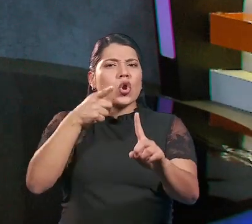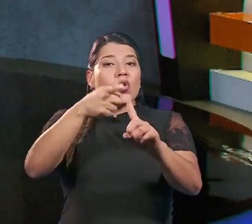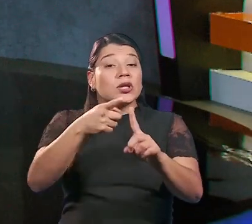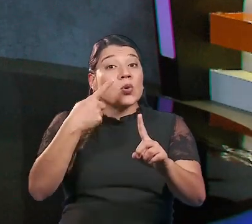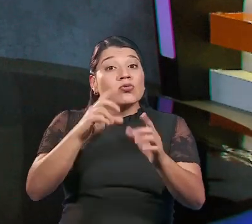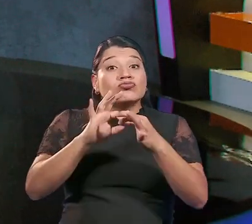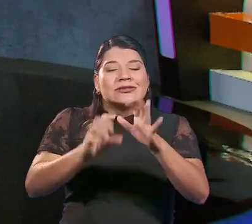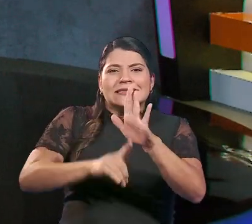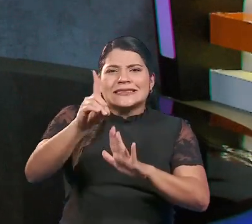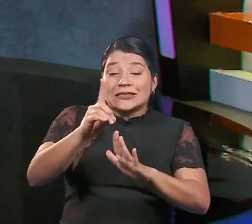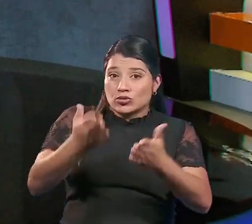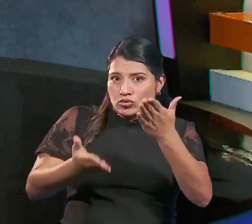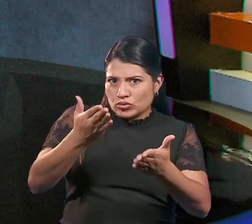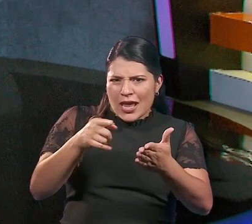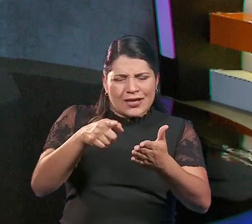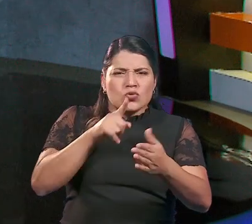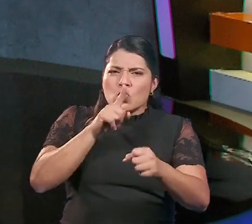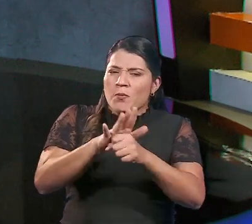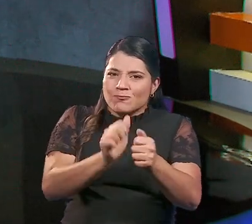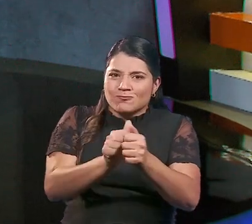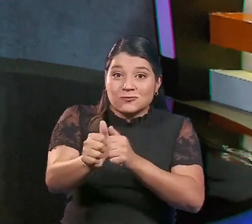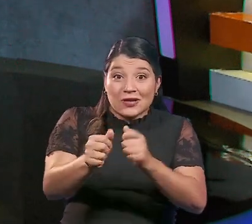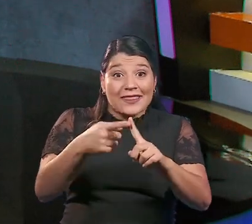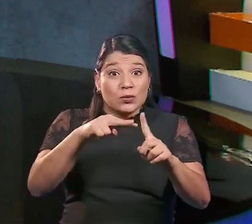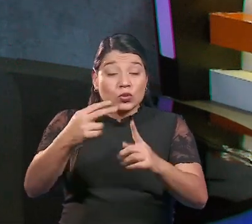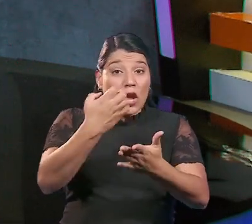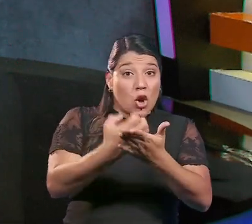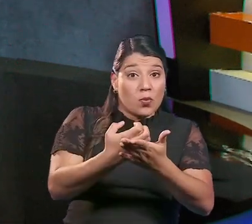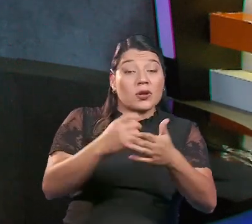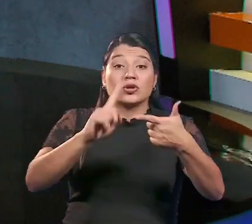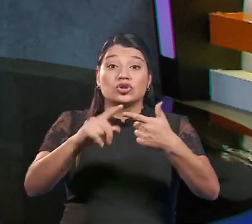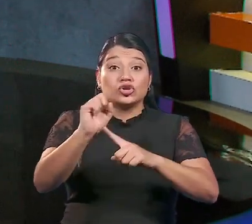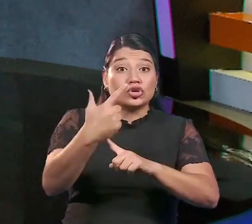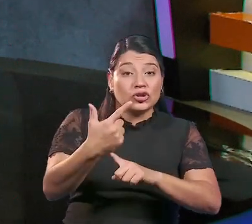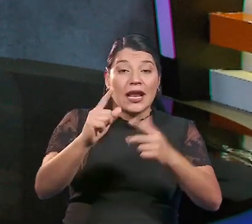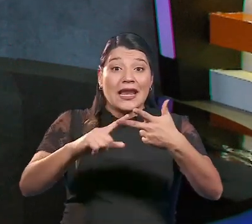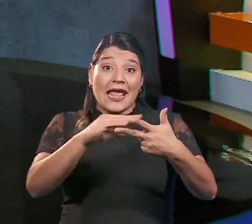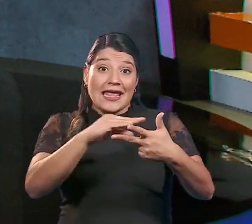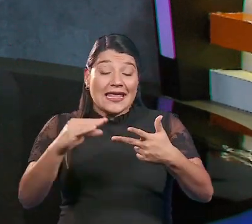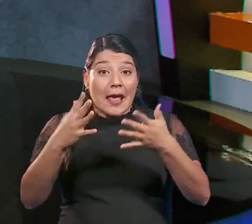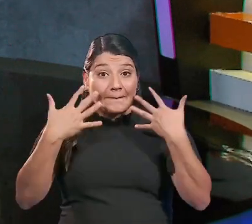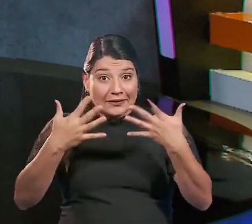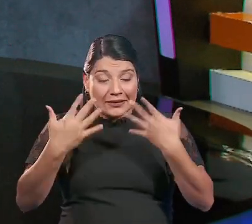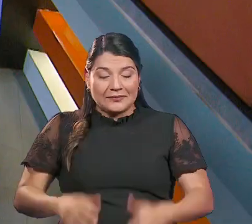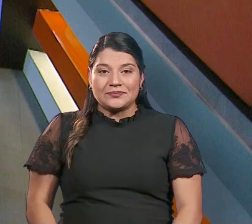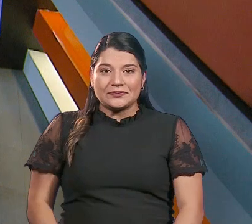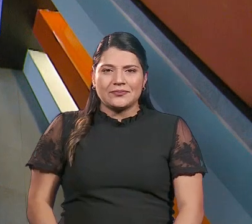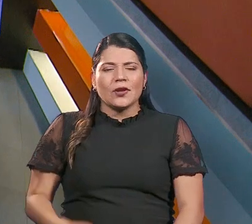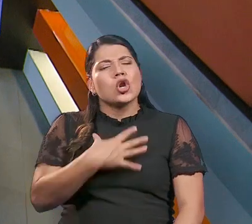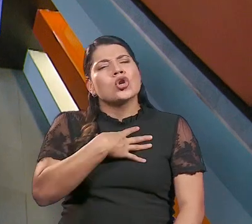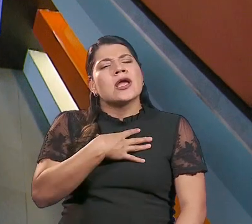objetivos de sostenibilidad fueron ampliamente sobrepasados tanto en el eje económico como en el eje social y en el eje ambiental.